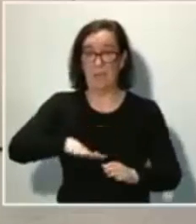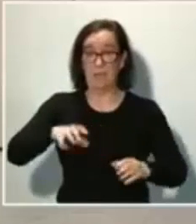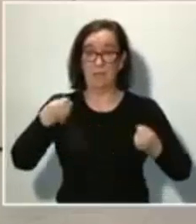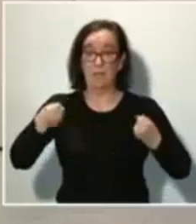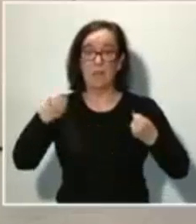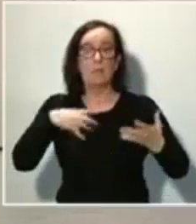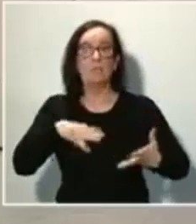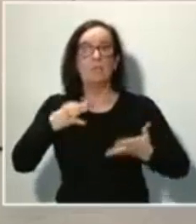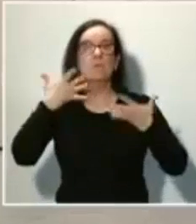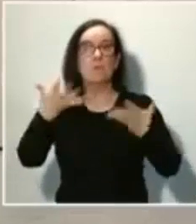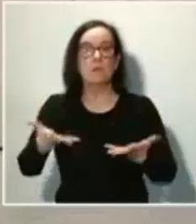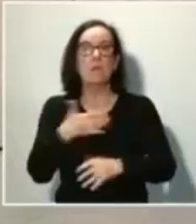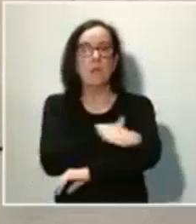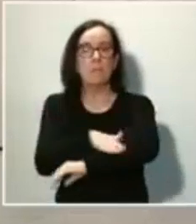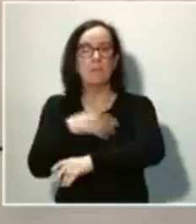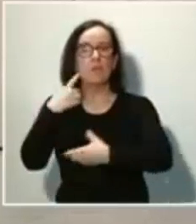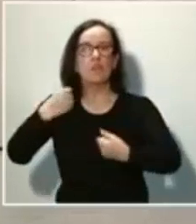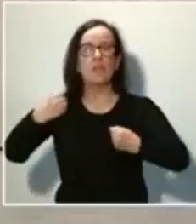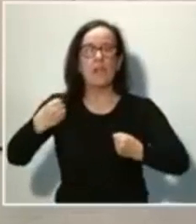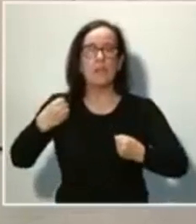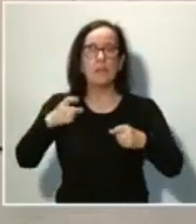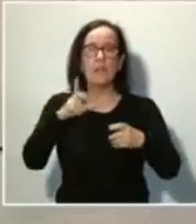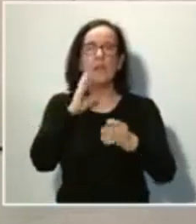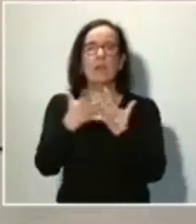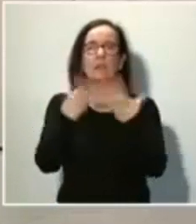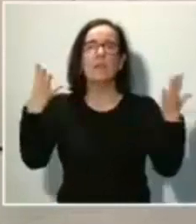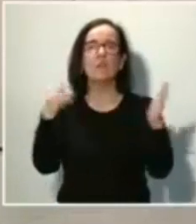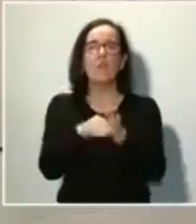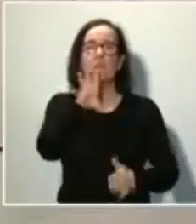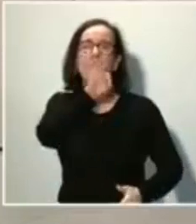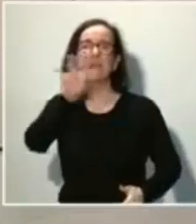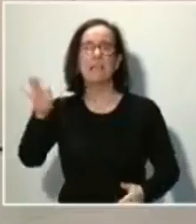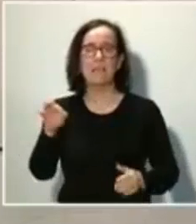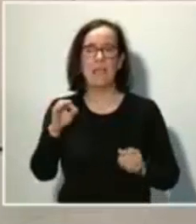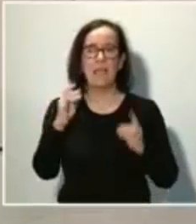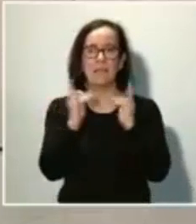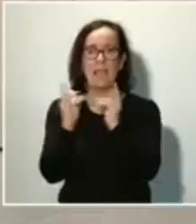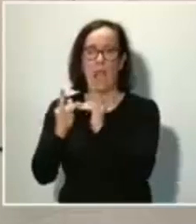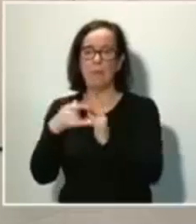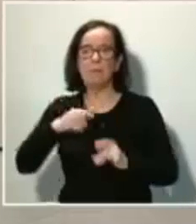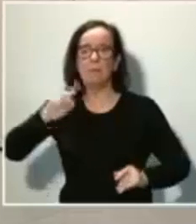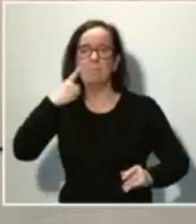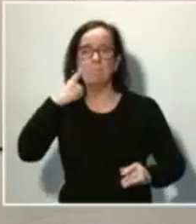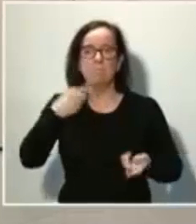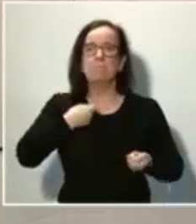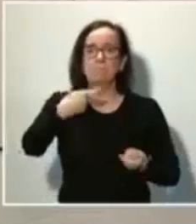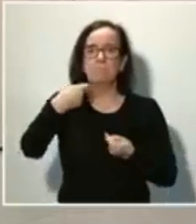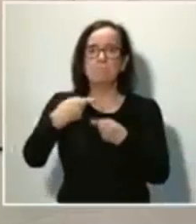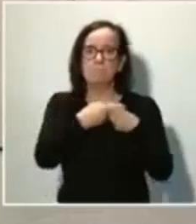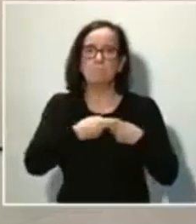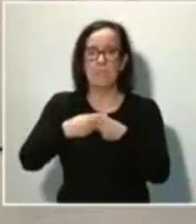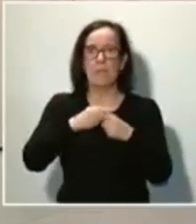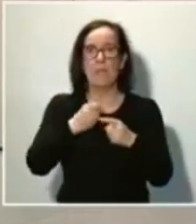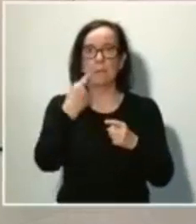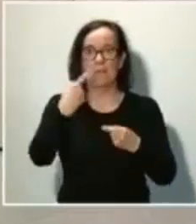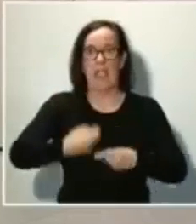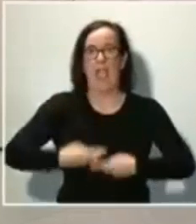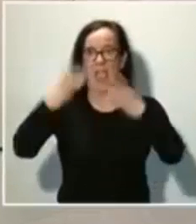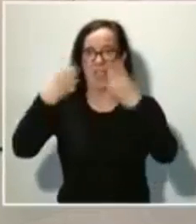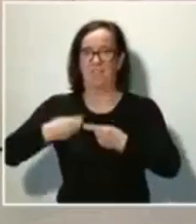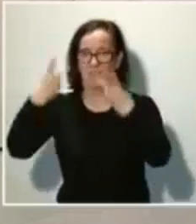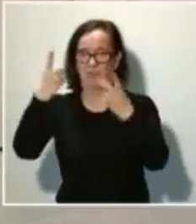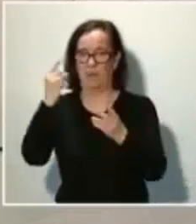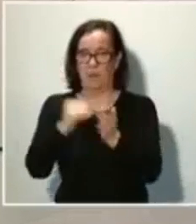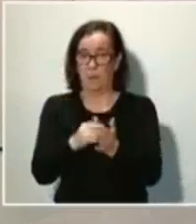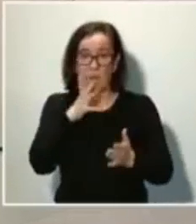disposición del Ministerio de Sanidad más de 19.500 camas que hemos localizado repartidas en más de 1.000 edificios. Esto no habría